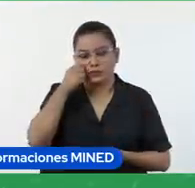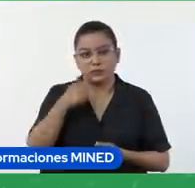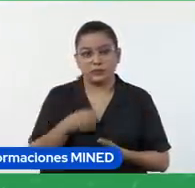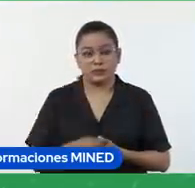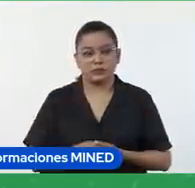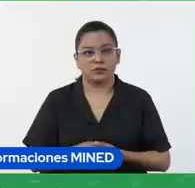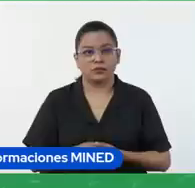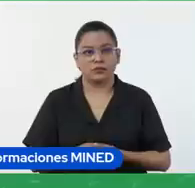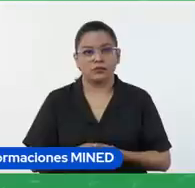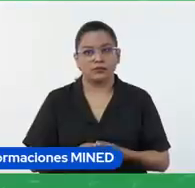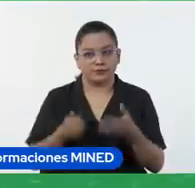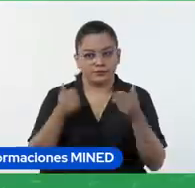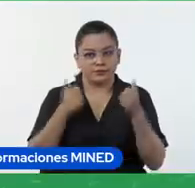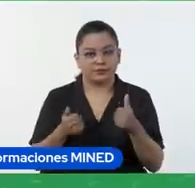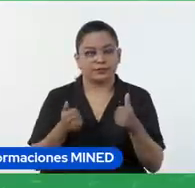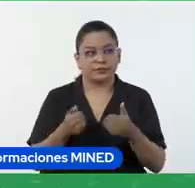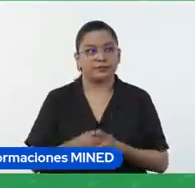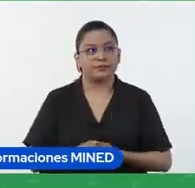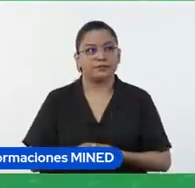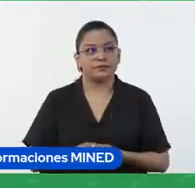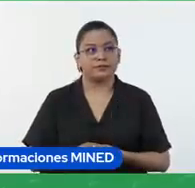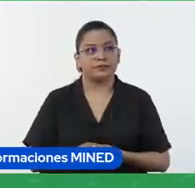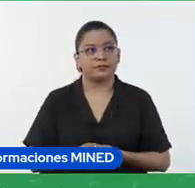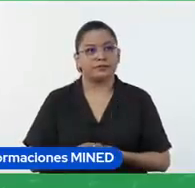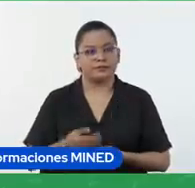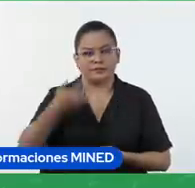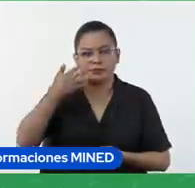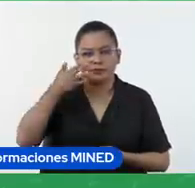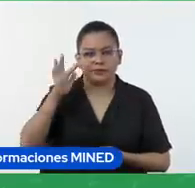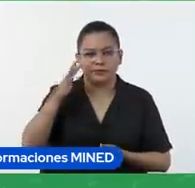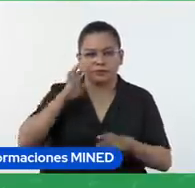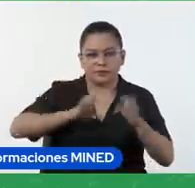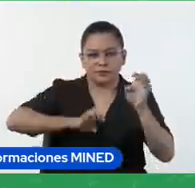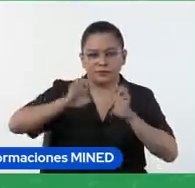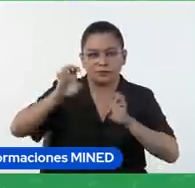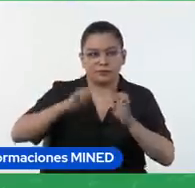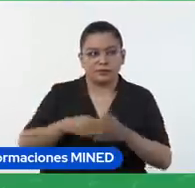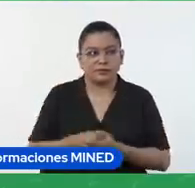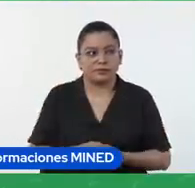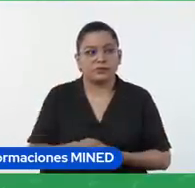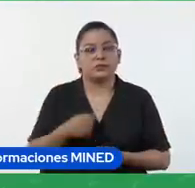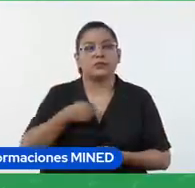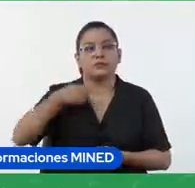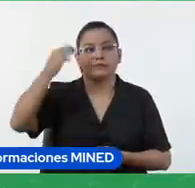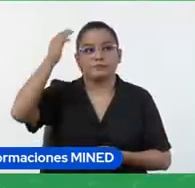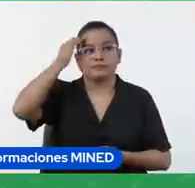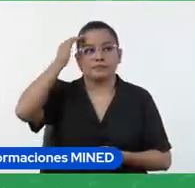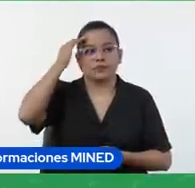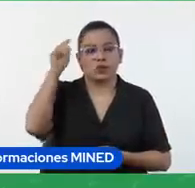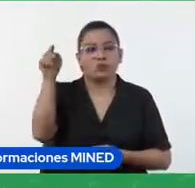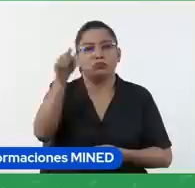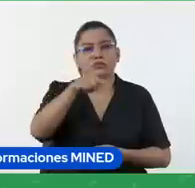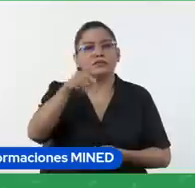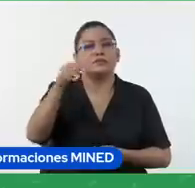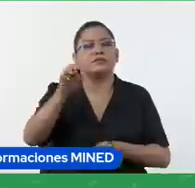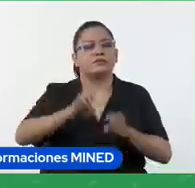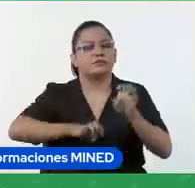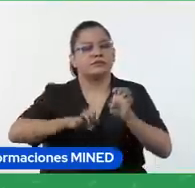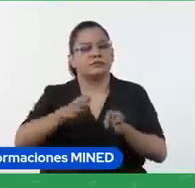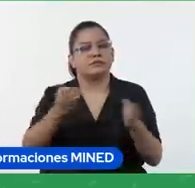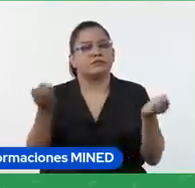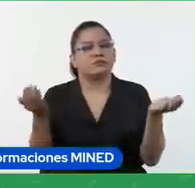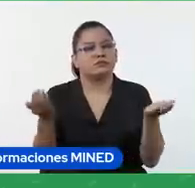bien ejemplos de cómo evaluar si yo sé que ustedes saben cómo evaluar lo hacen verdad